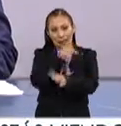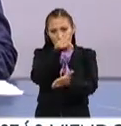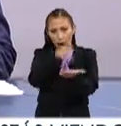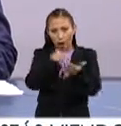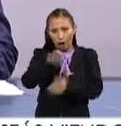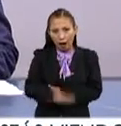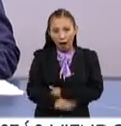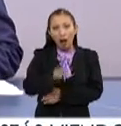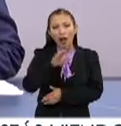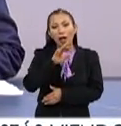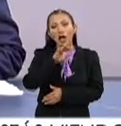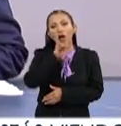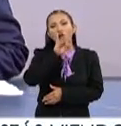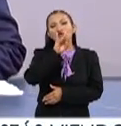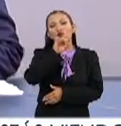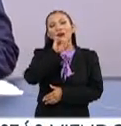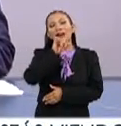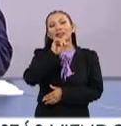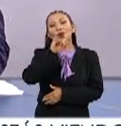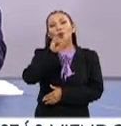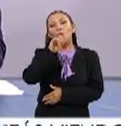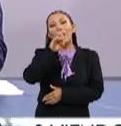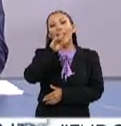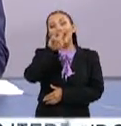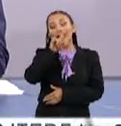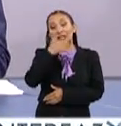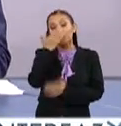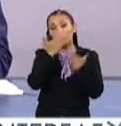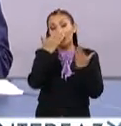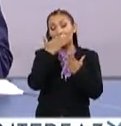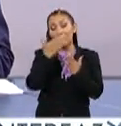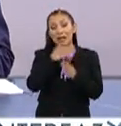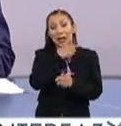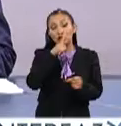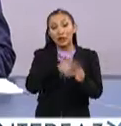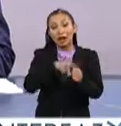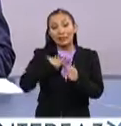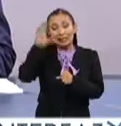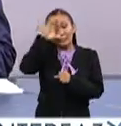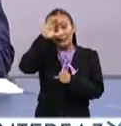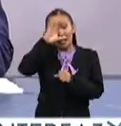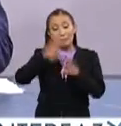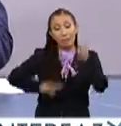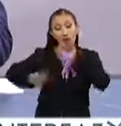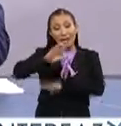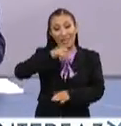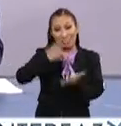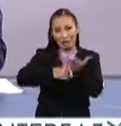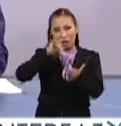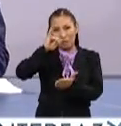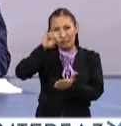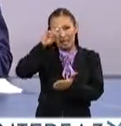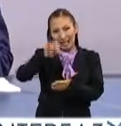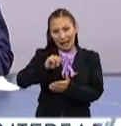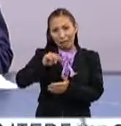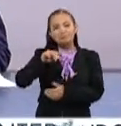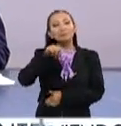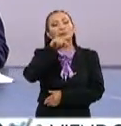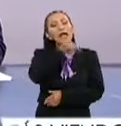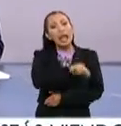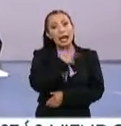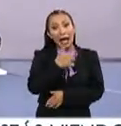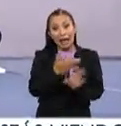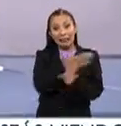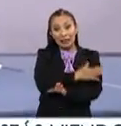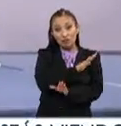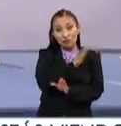el estudio Fuad Ale Enríquez, él es estudiante de la Escuela Nacional de Ciencias Biológicas del Instituto Politécnico Nacional del IPN, quien